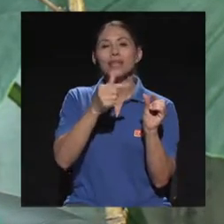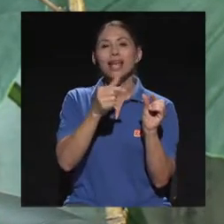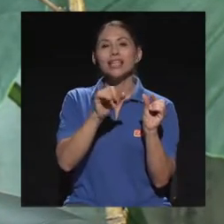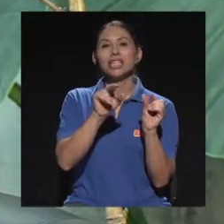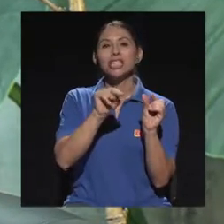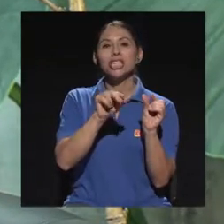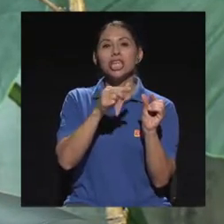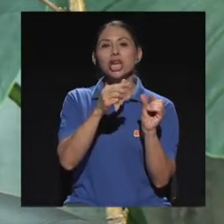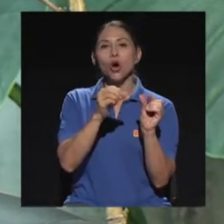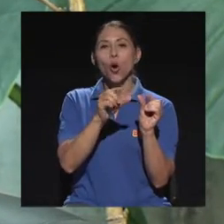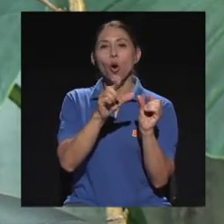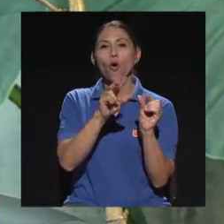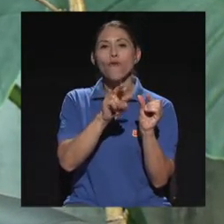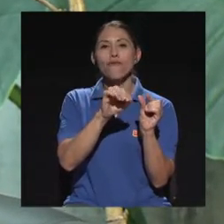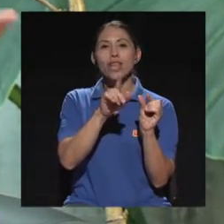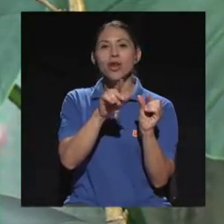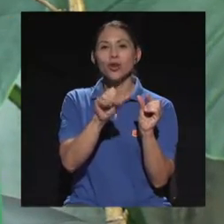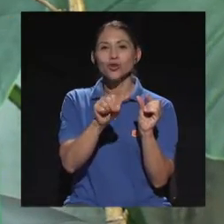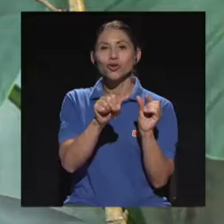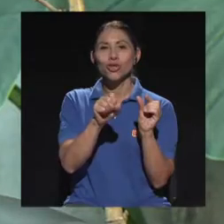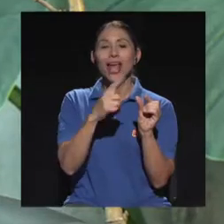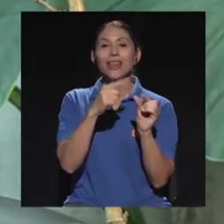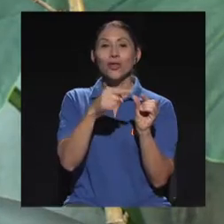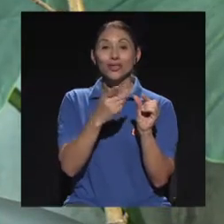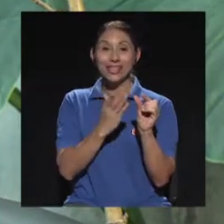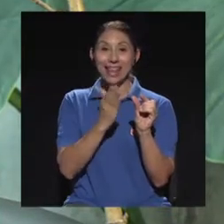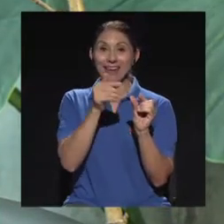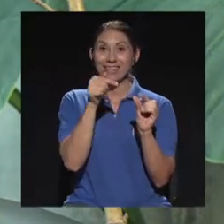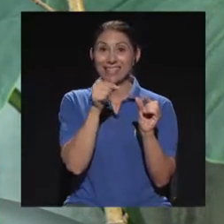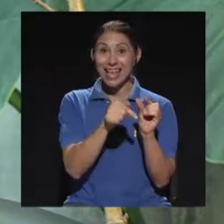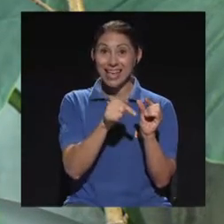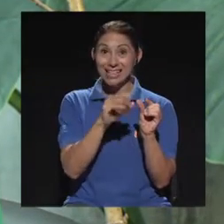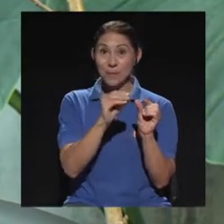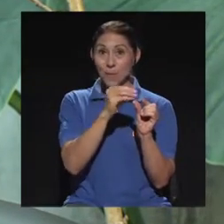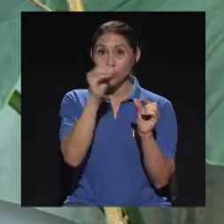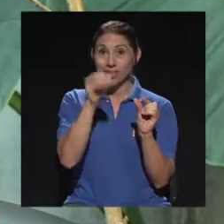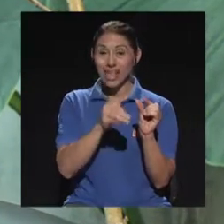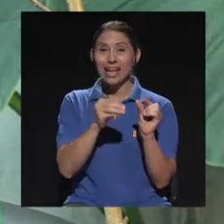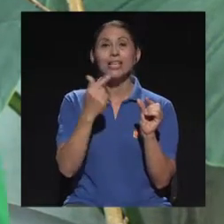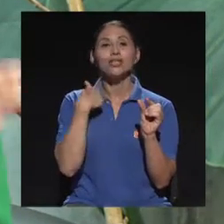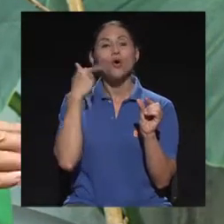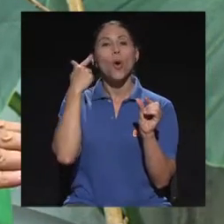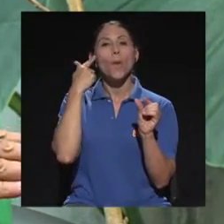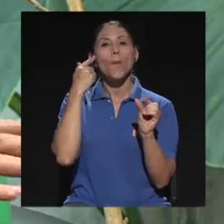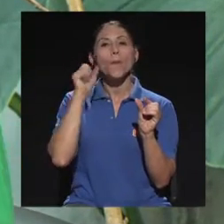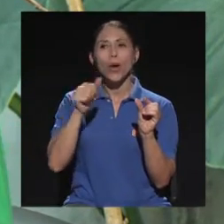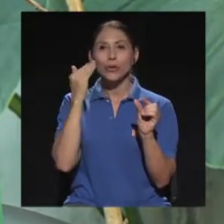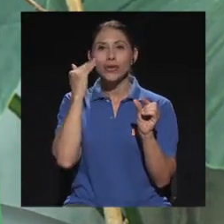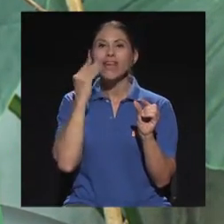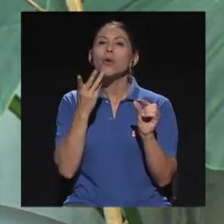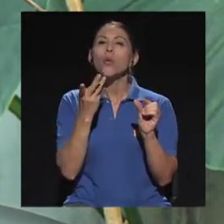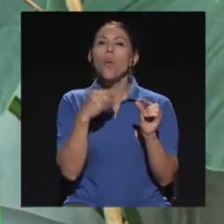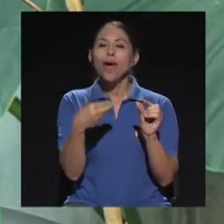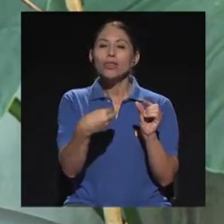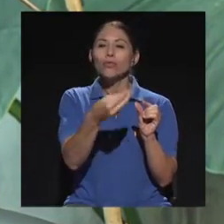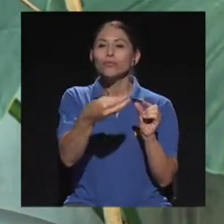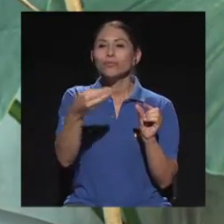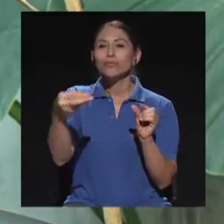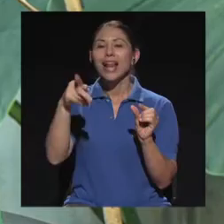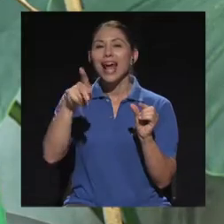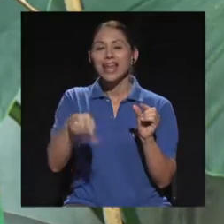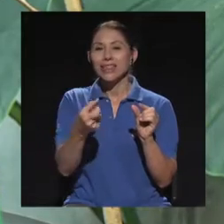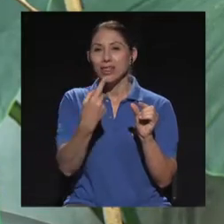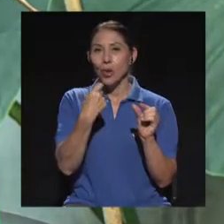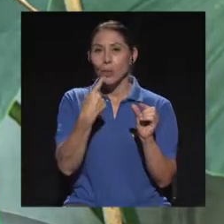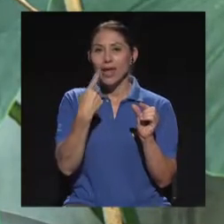¿verdad? Entonces, esto es lo que a mí me permite dosificarle a la gente, porque el anterior y la droga vegetal, digamos, lo que se